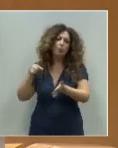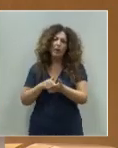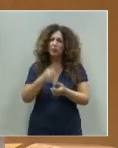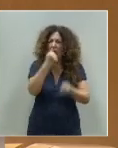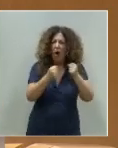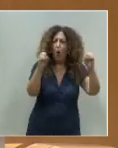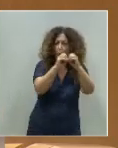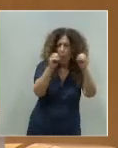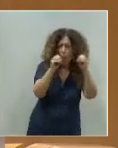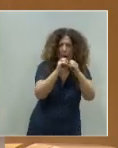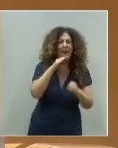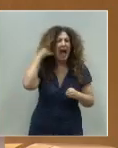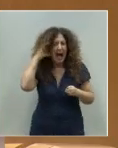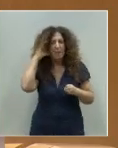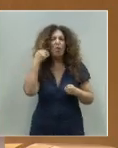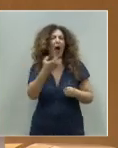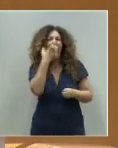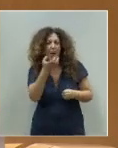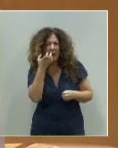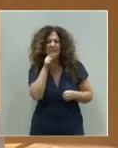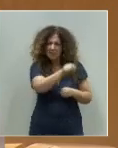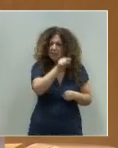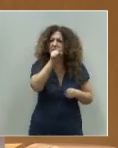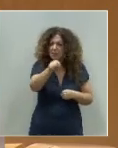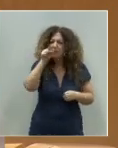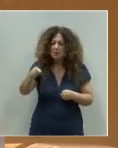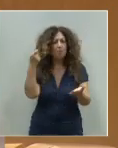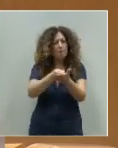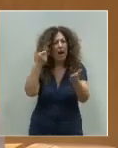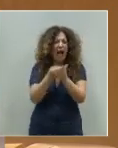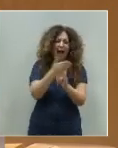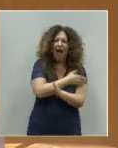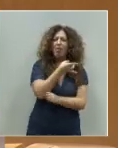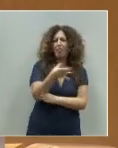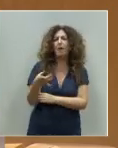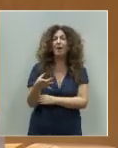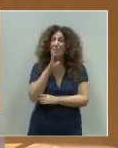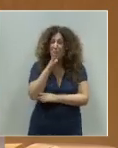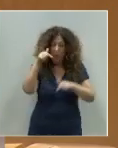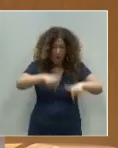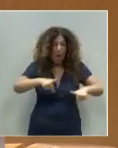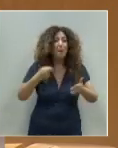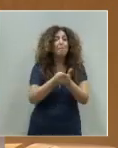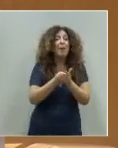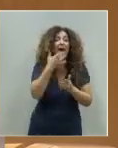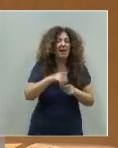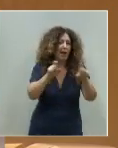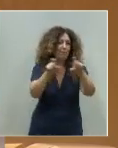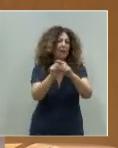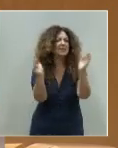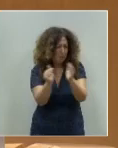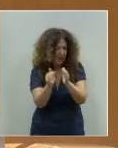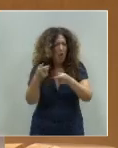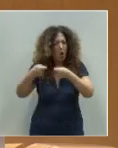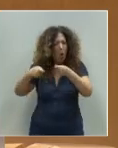Google, Amazon, Apple, que paguen lo que deben. Porque hoy, desgraciadamente, pagan más los pequeños empresarios, los pequeños